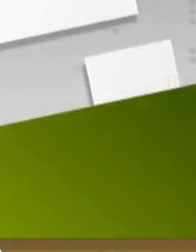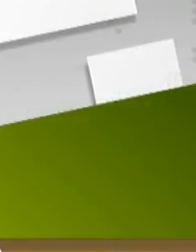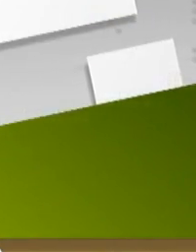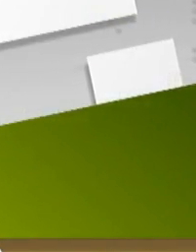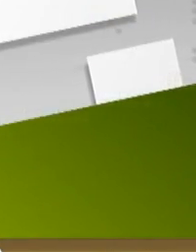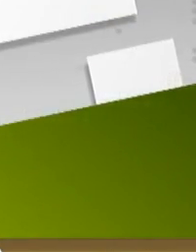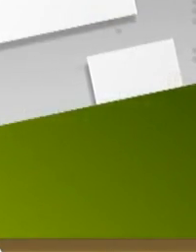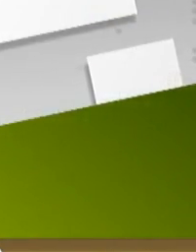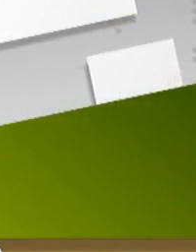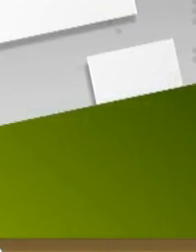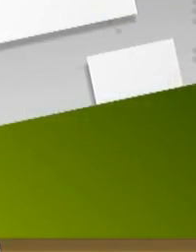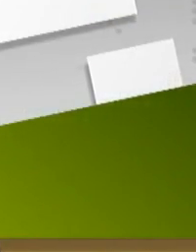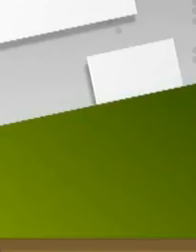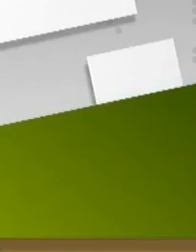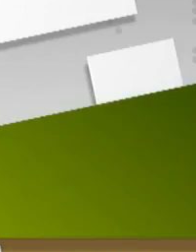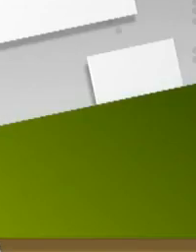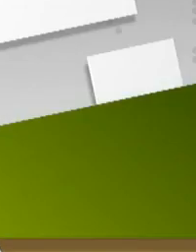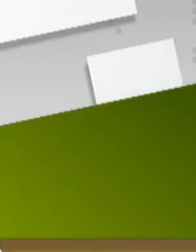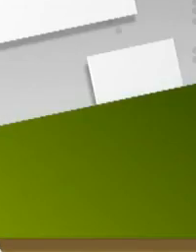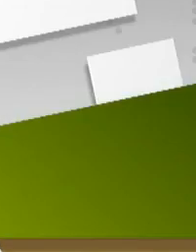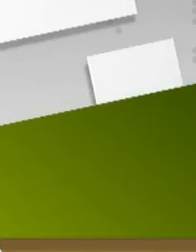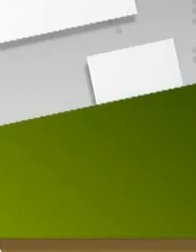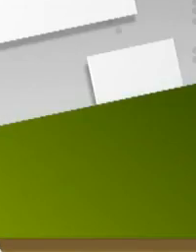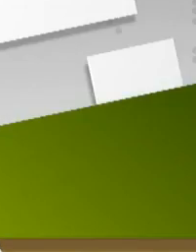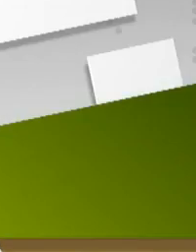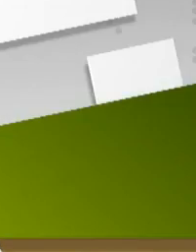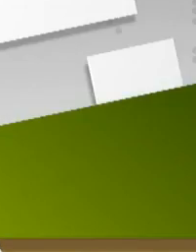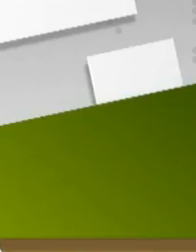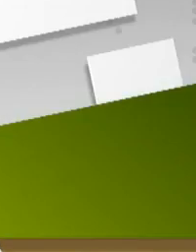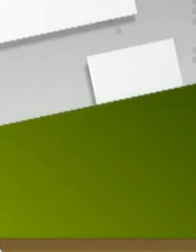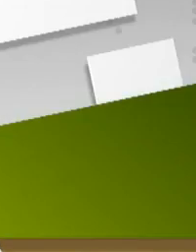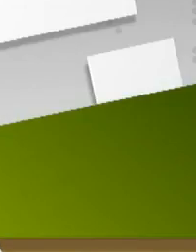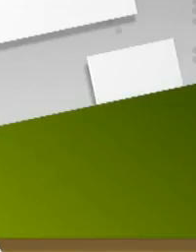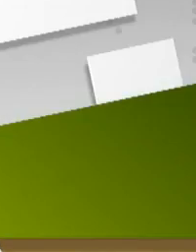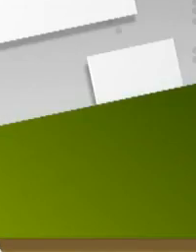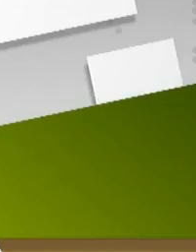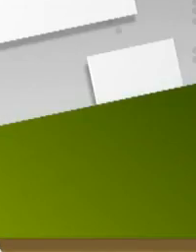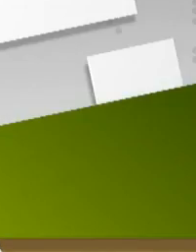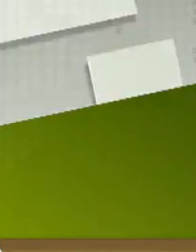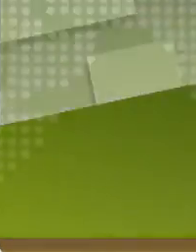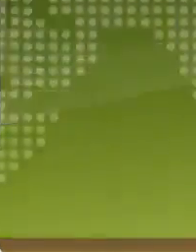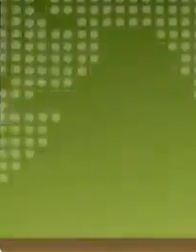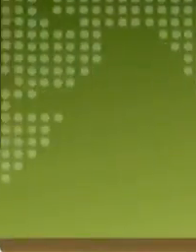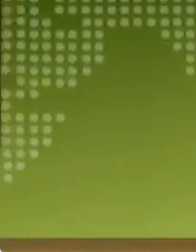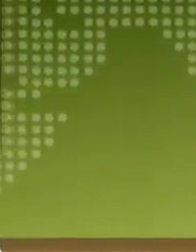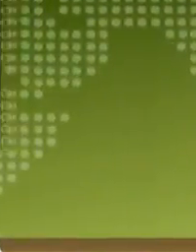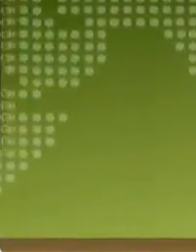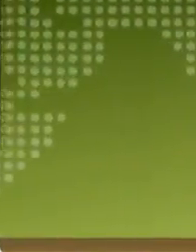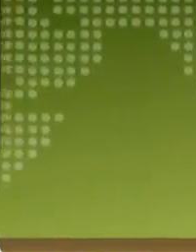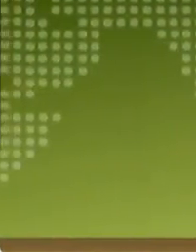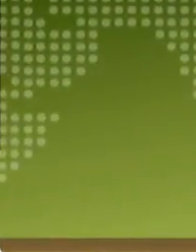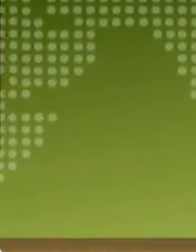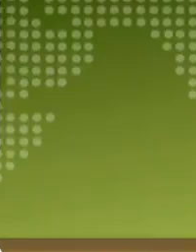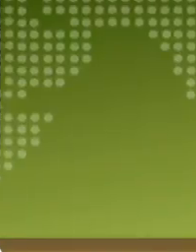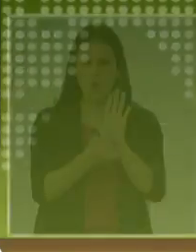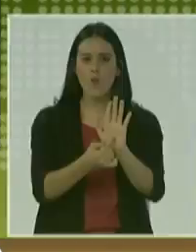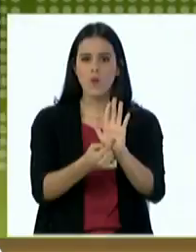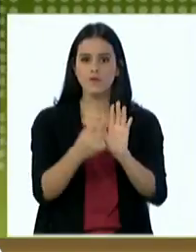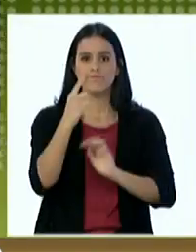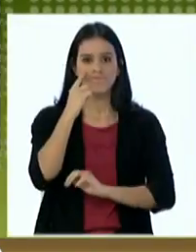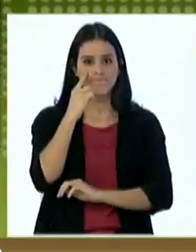Queremos apelar a su buena voluntad y presentarle los siguientes servicios públicos ya lo van a tener en unos minutos en su pantalla